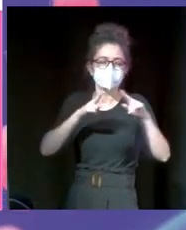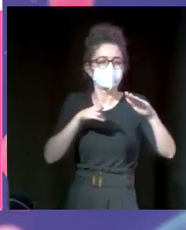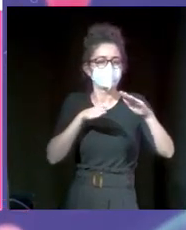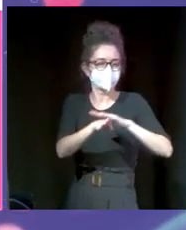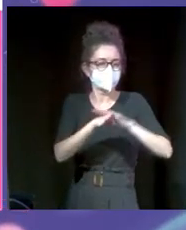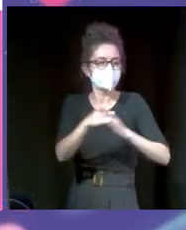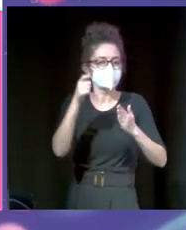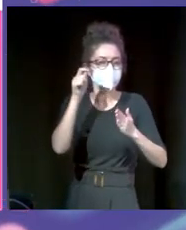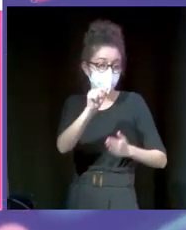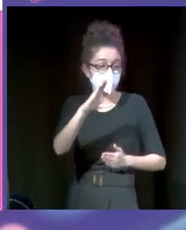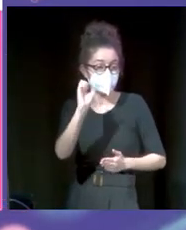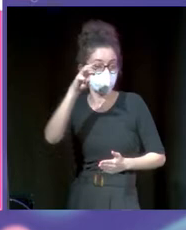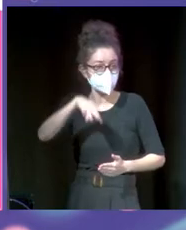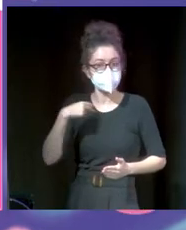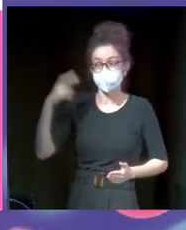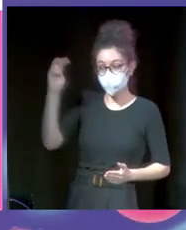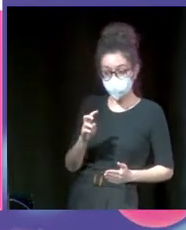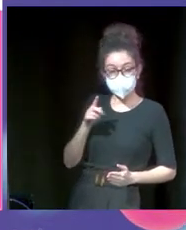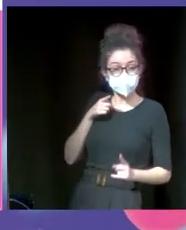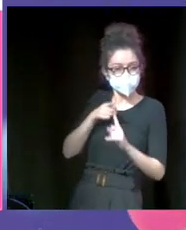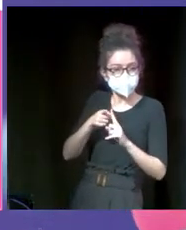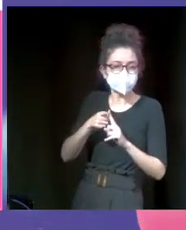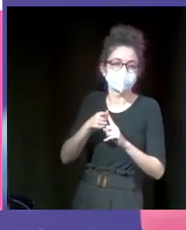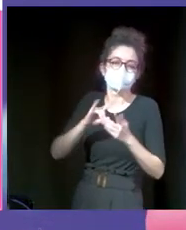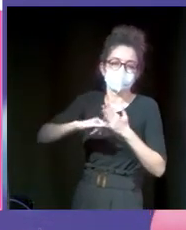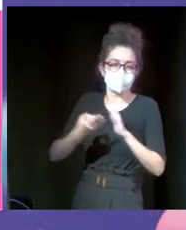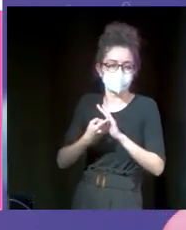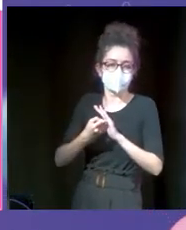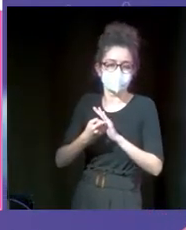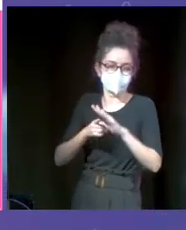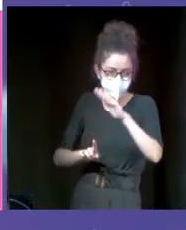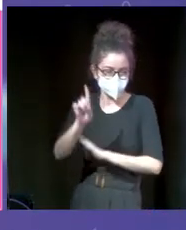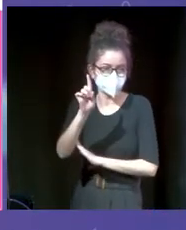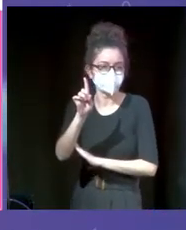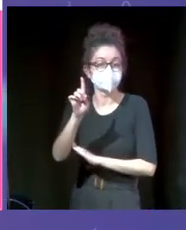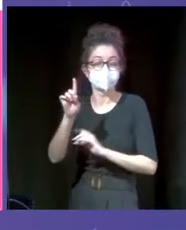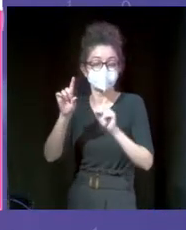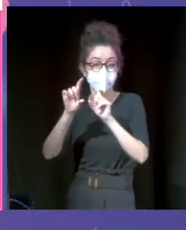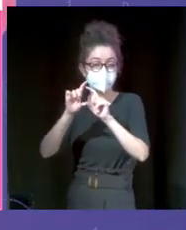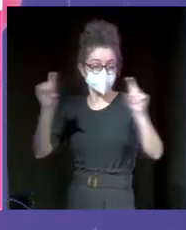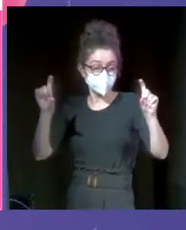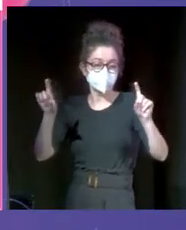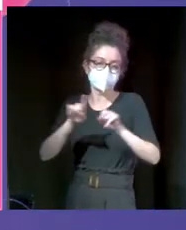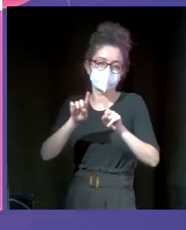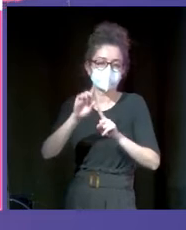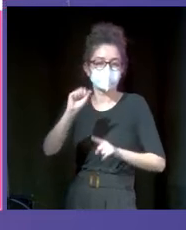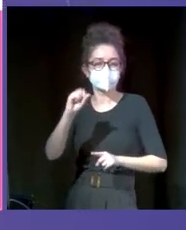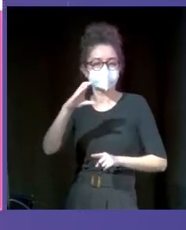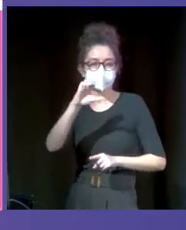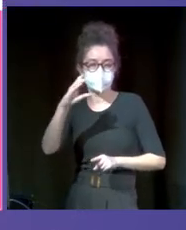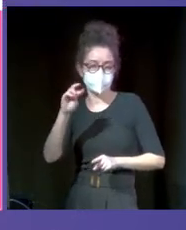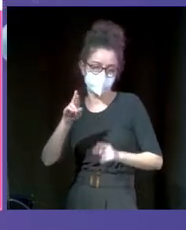me vine aquí precisamente para desarrollar este proyecto de la mano de mis compañeros. Tomaticket nace como un producto de Axedra, que es una empresa de tecnología